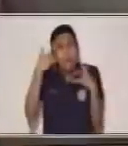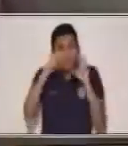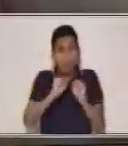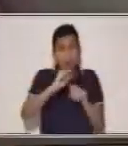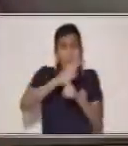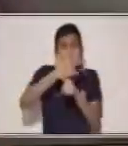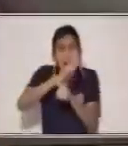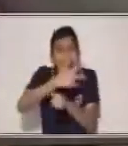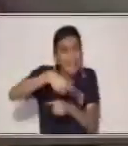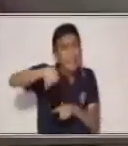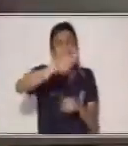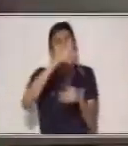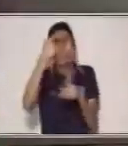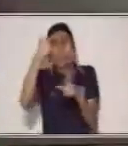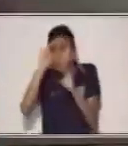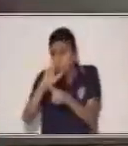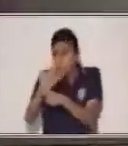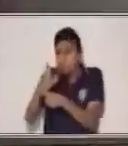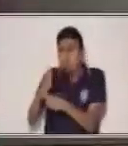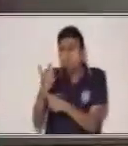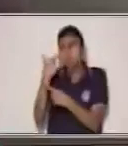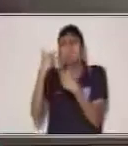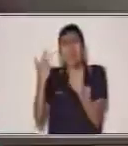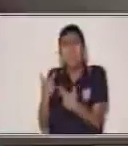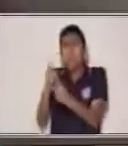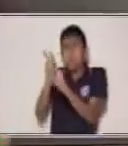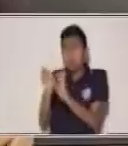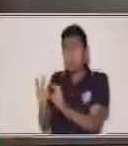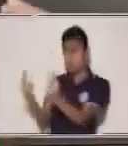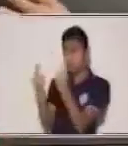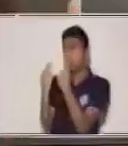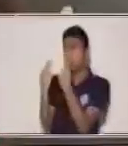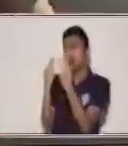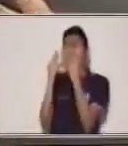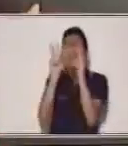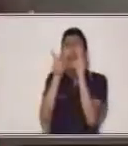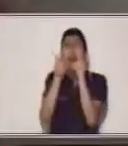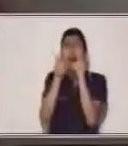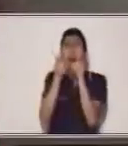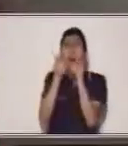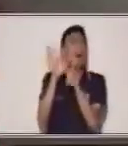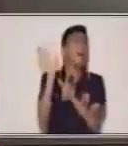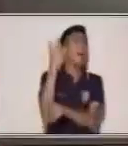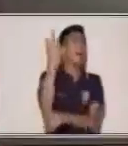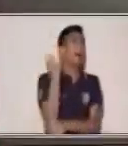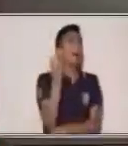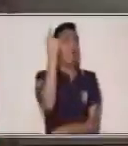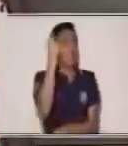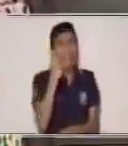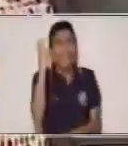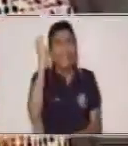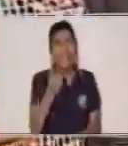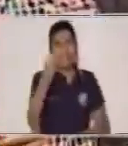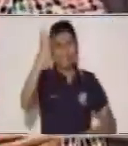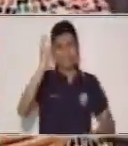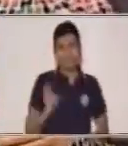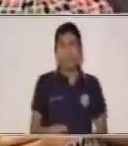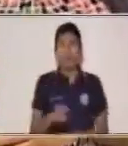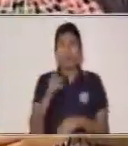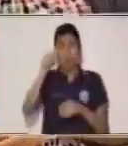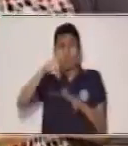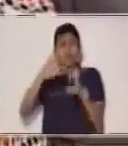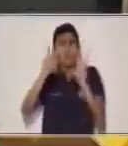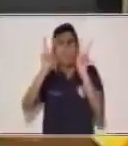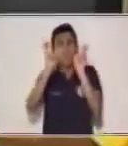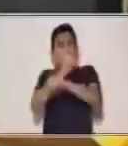finalidad del cuento es entretener, ¿sí? Ya pudiste escuchar el cuento del monobarricón.